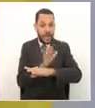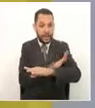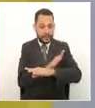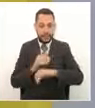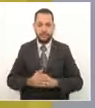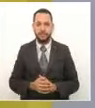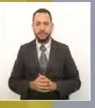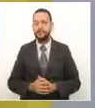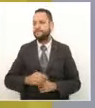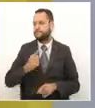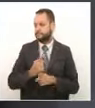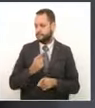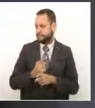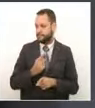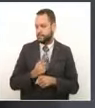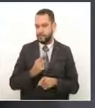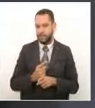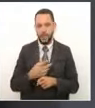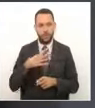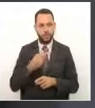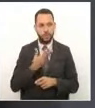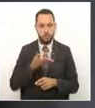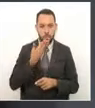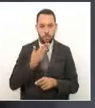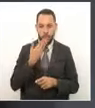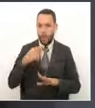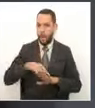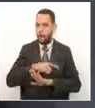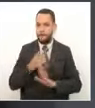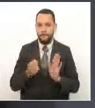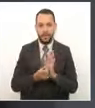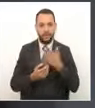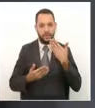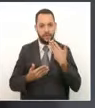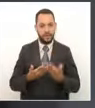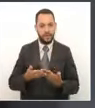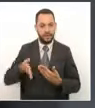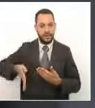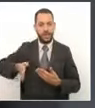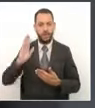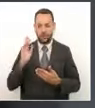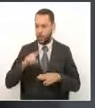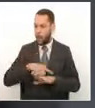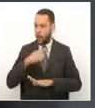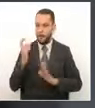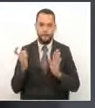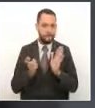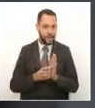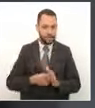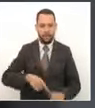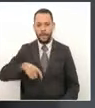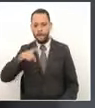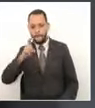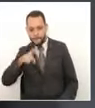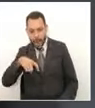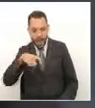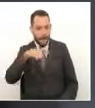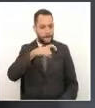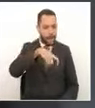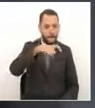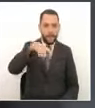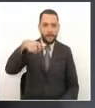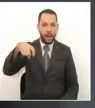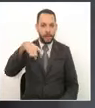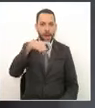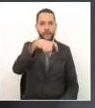Así es Andrés, y alcanzamos a recorrer, gracias a Dios, antes de que nos llegara la restricción, hicimos el recorrido, que fue